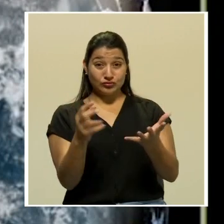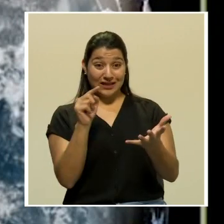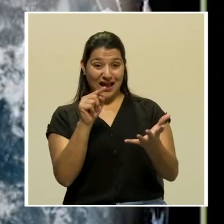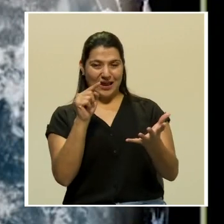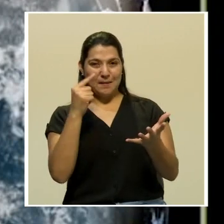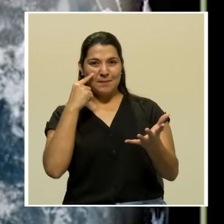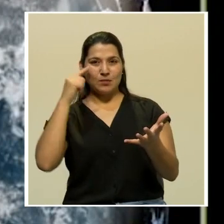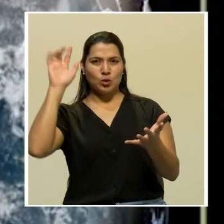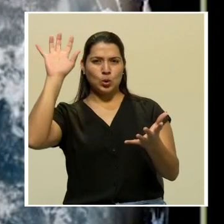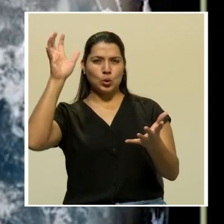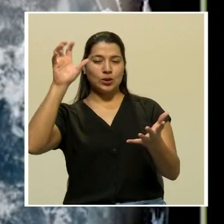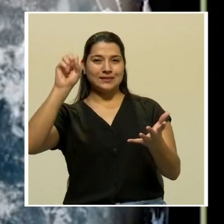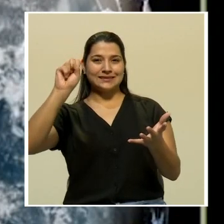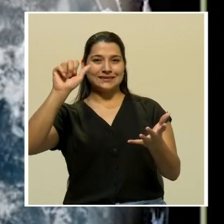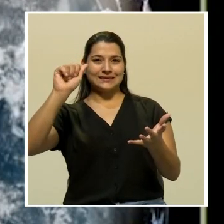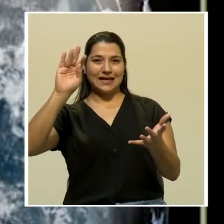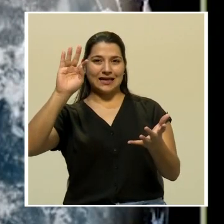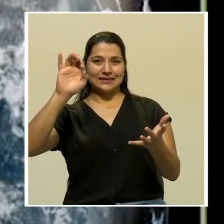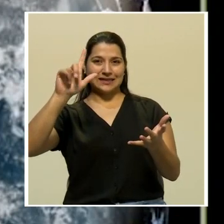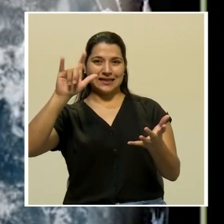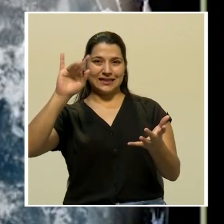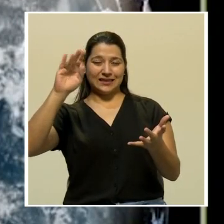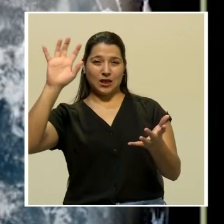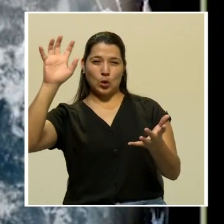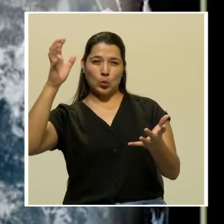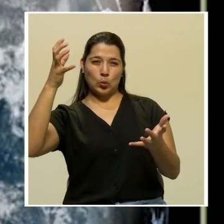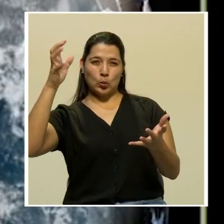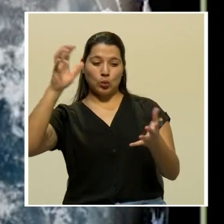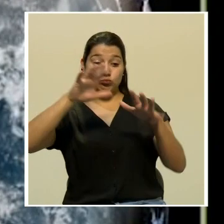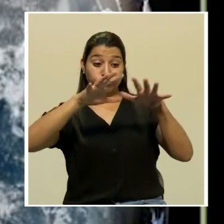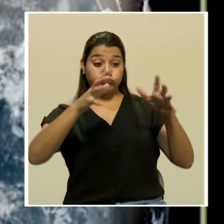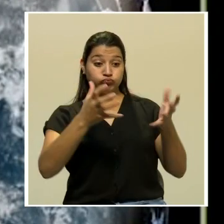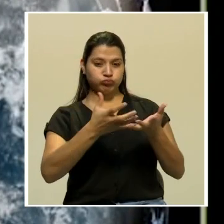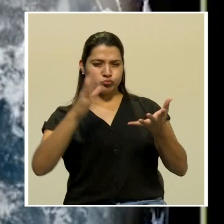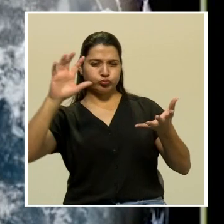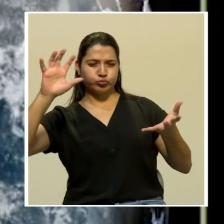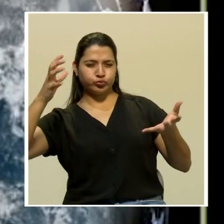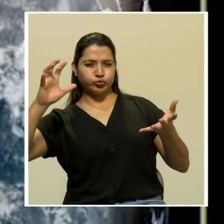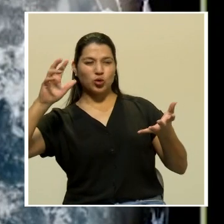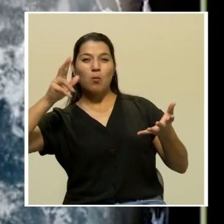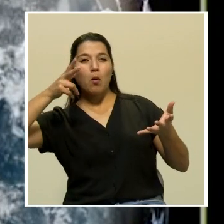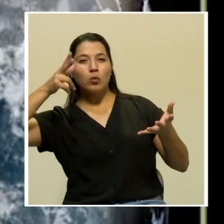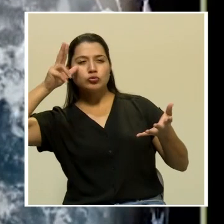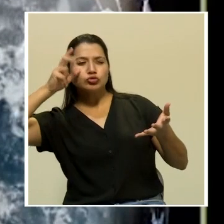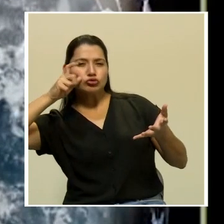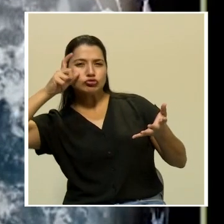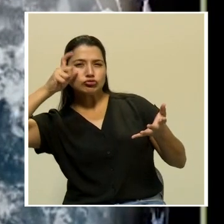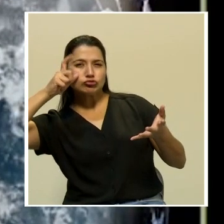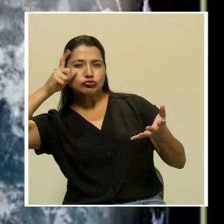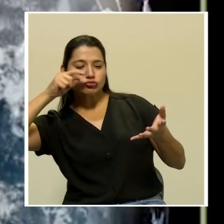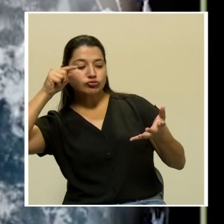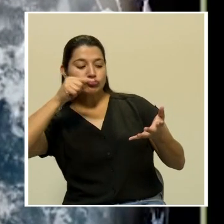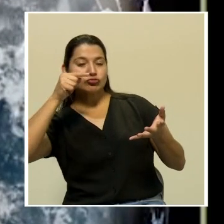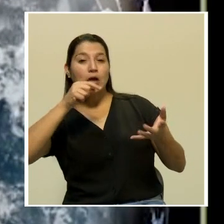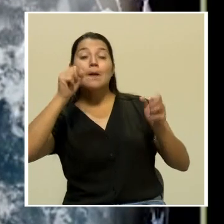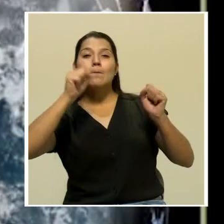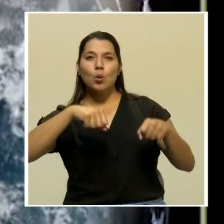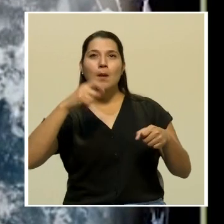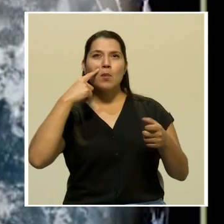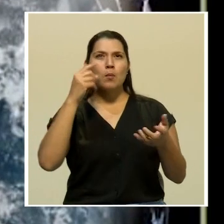que proviene del satélite Google 16, podemos observar las diferentes masas de polvo del Sahara que están afectando a la región.